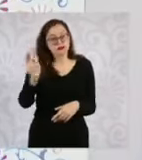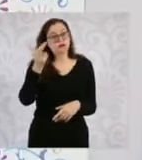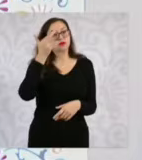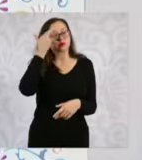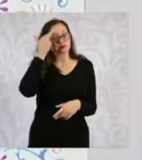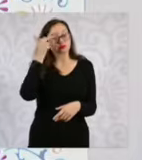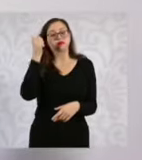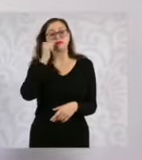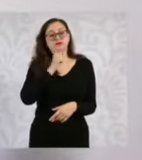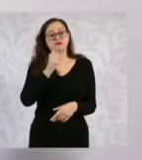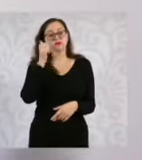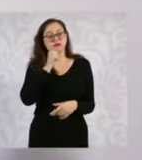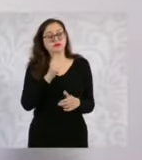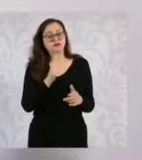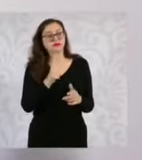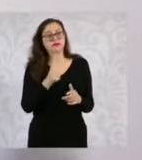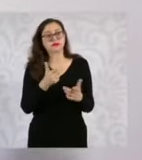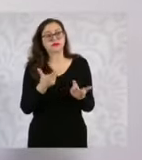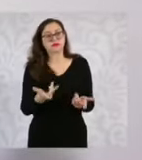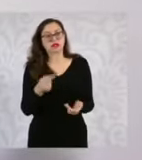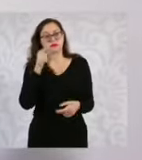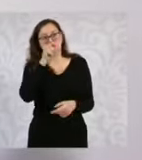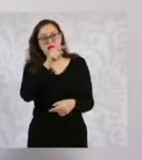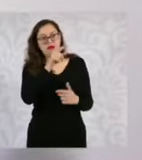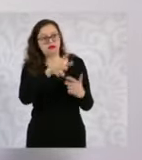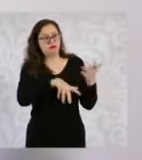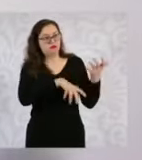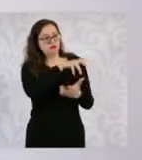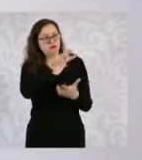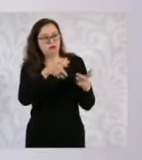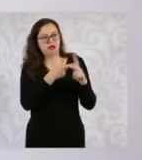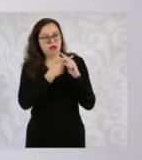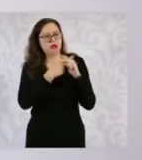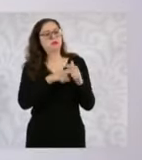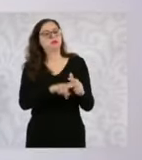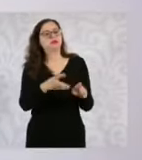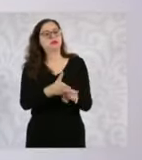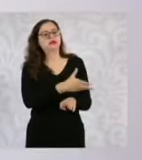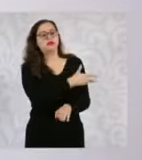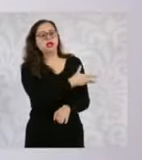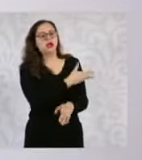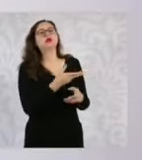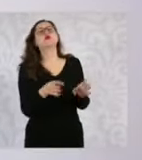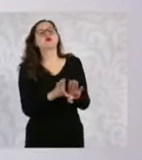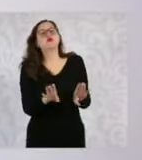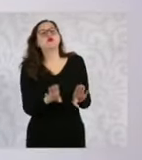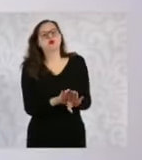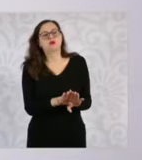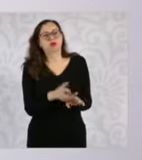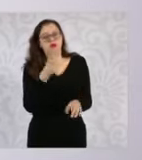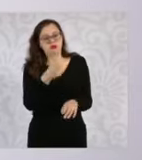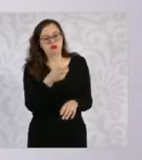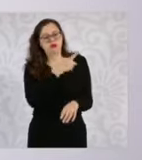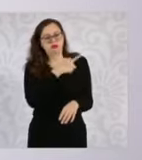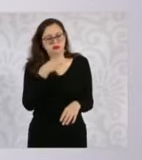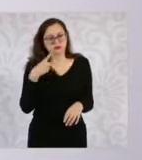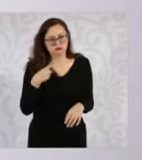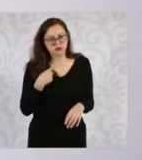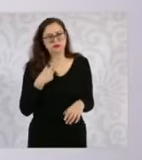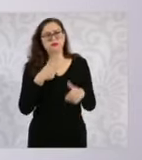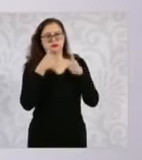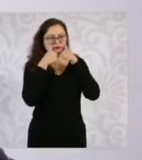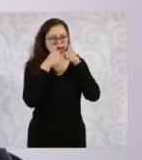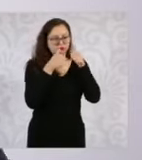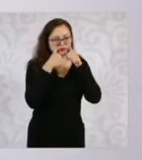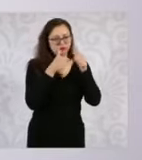del origen de esta violencia que se desató en Sinaloa. Entonces vamos a actuar